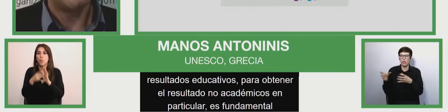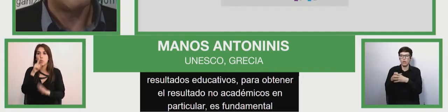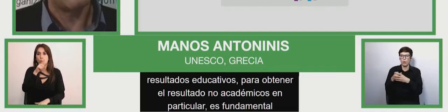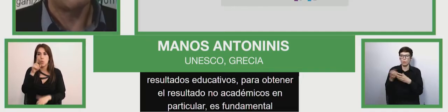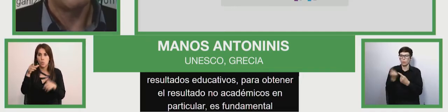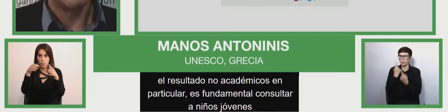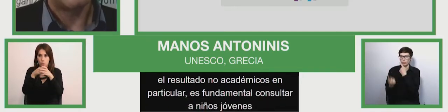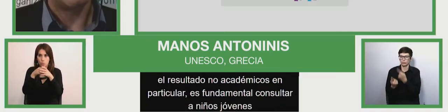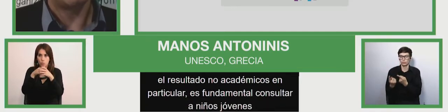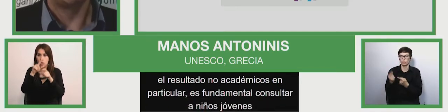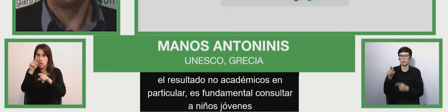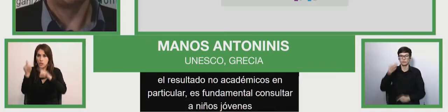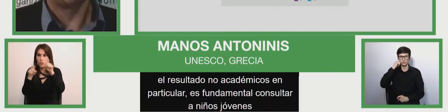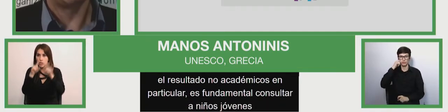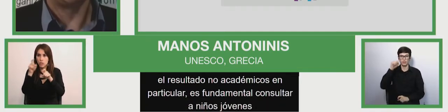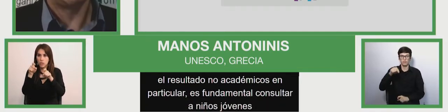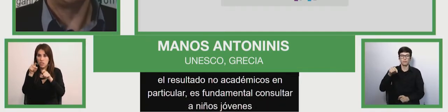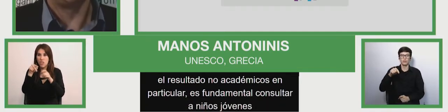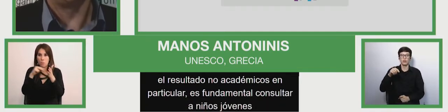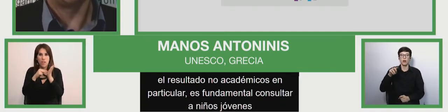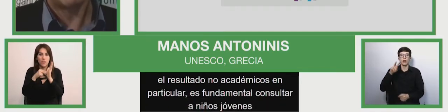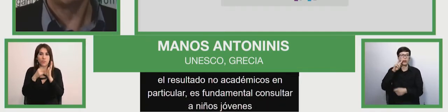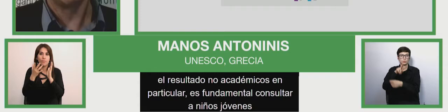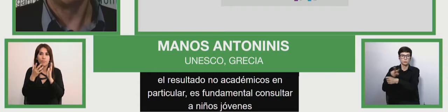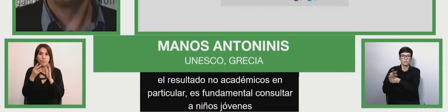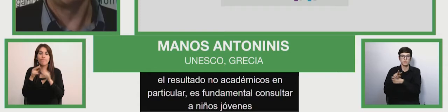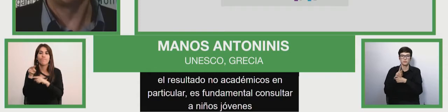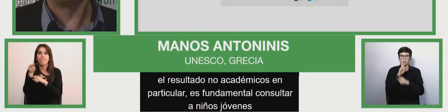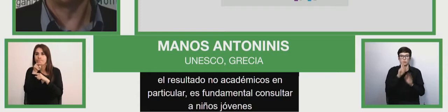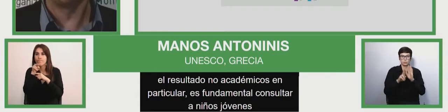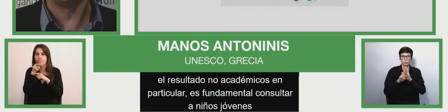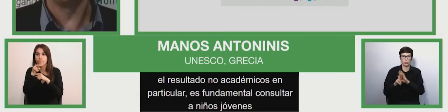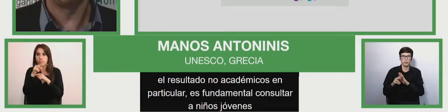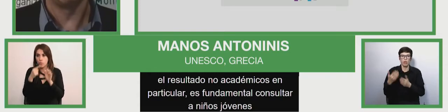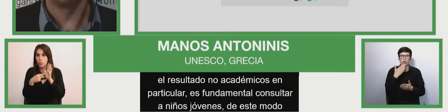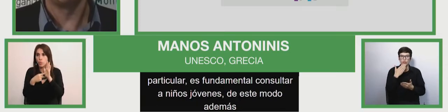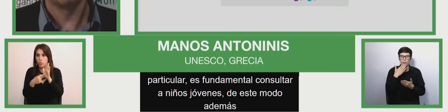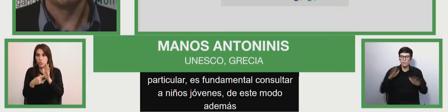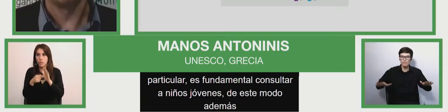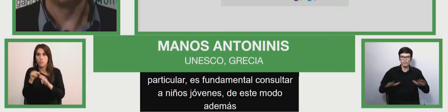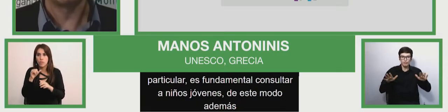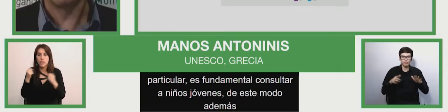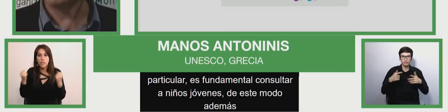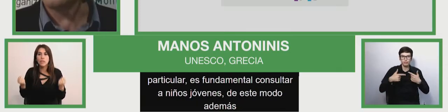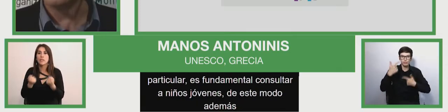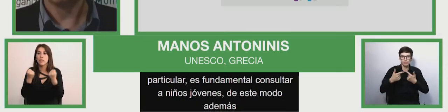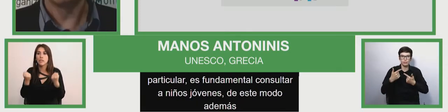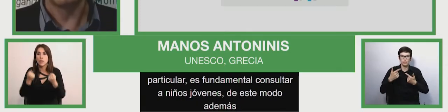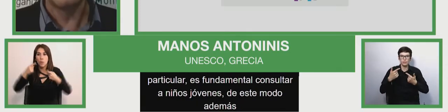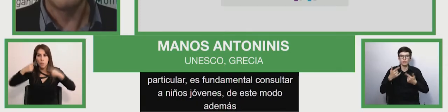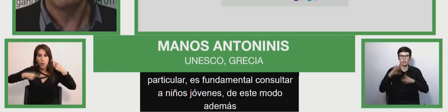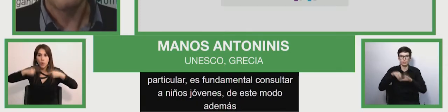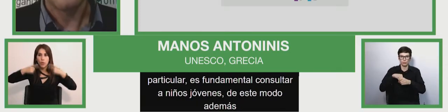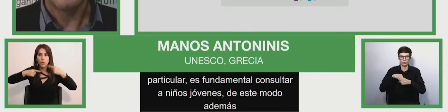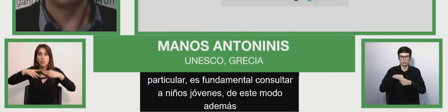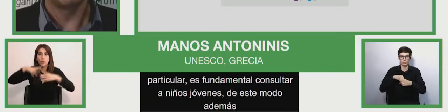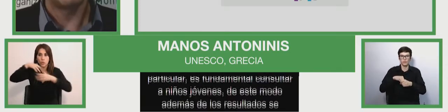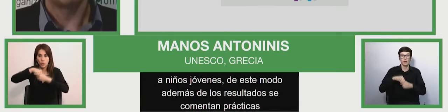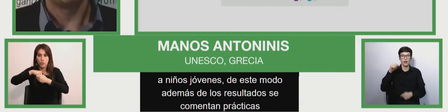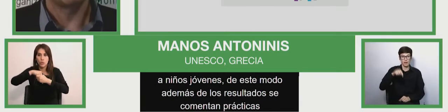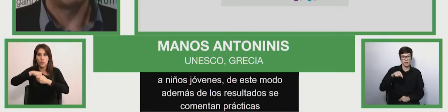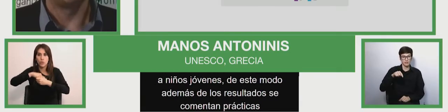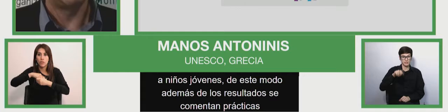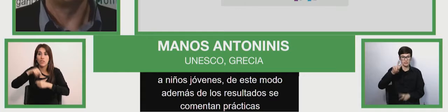De este modo, además de supervisar los resultados, se fomentan prácticas inclusivas. Una cuestión decisiva es